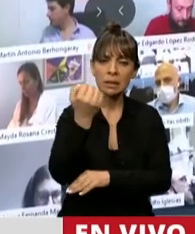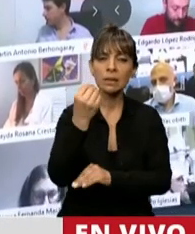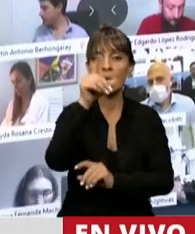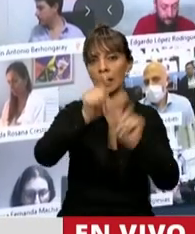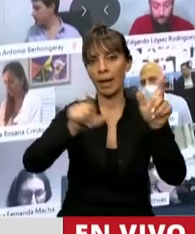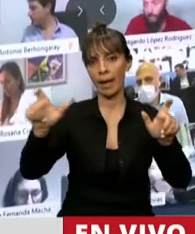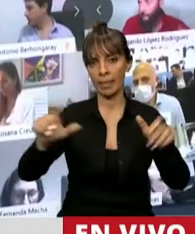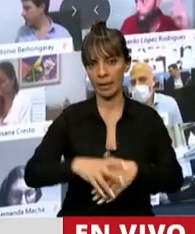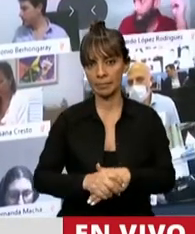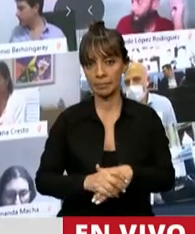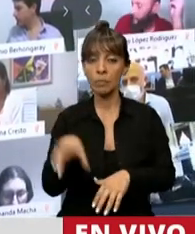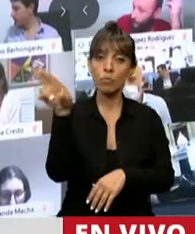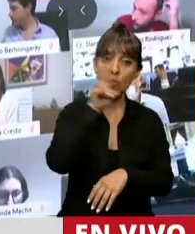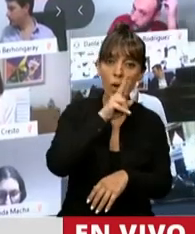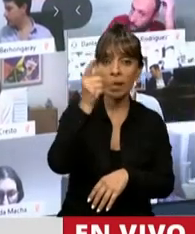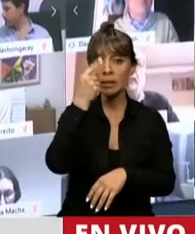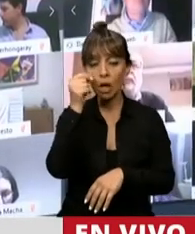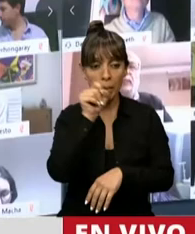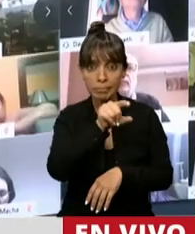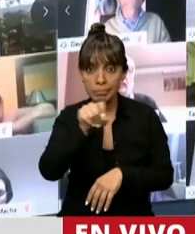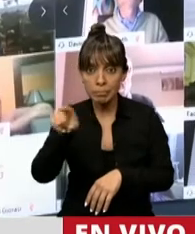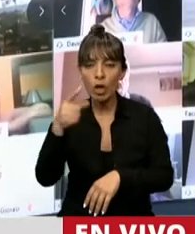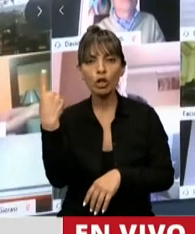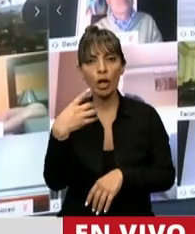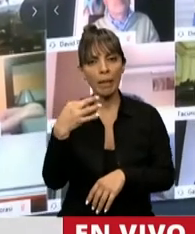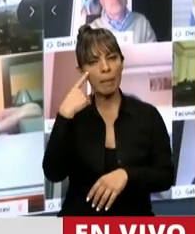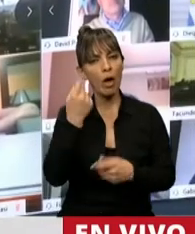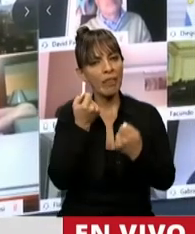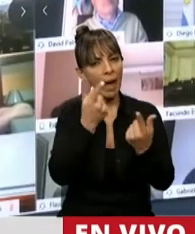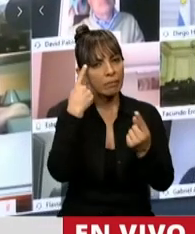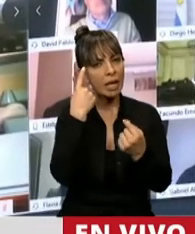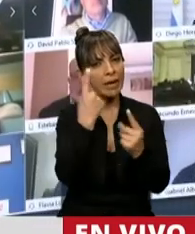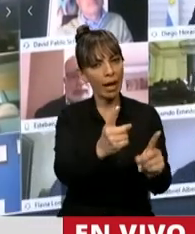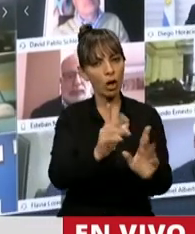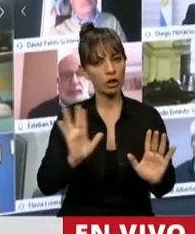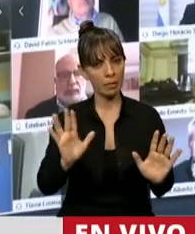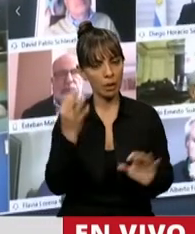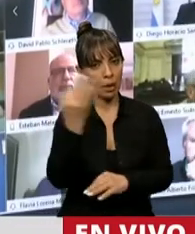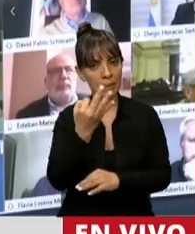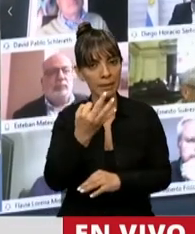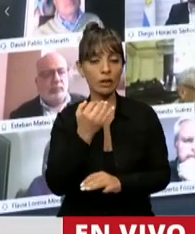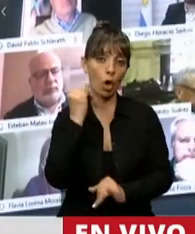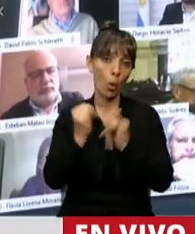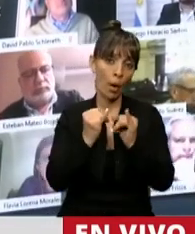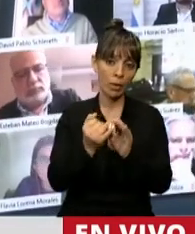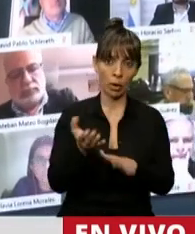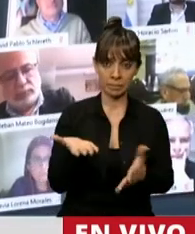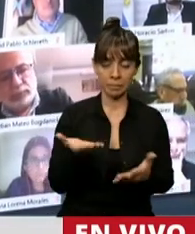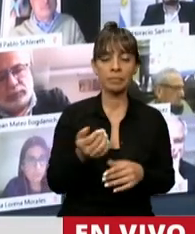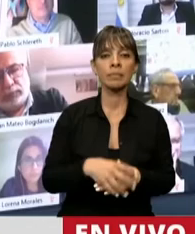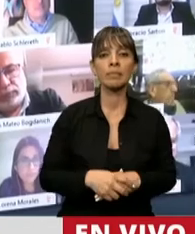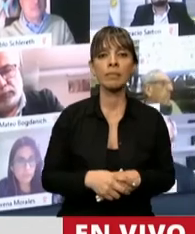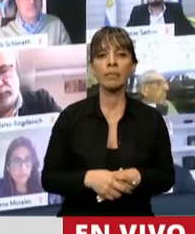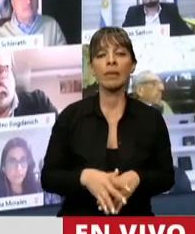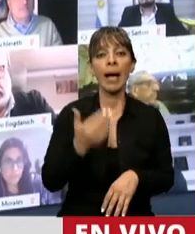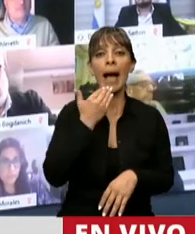de estos hombres y mujeres debemos hacer una valoración muy especial. Comento al respecto que en abril del